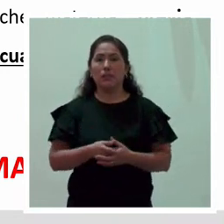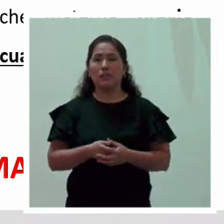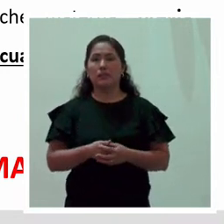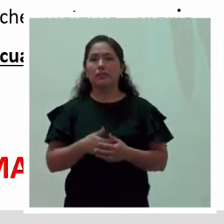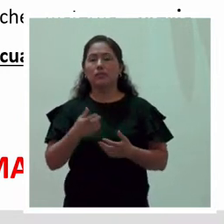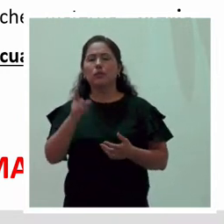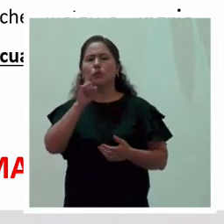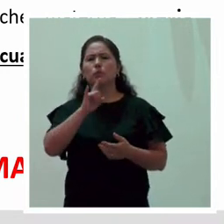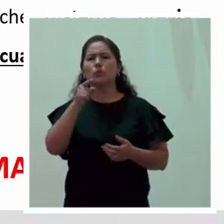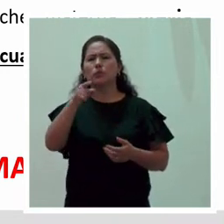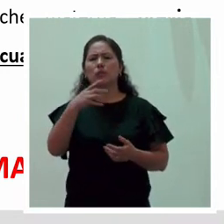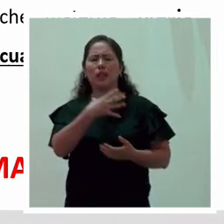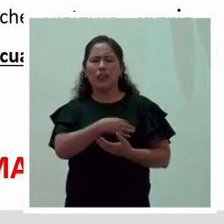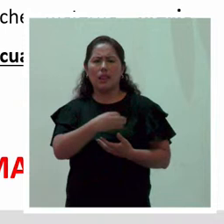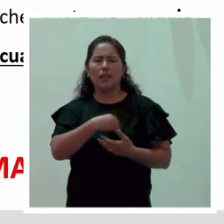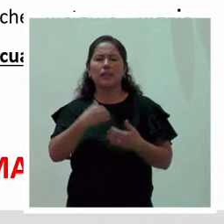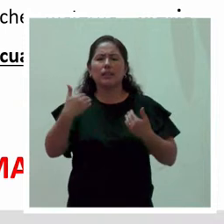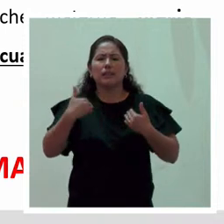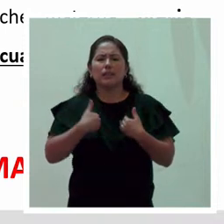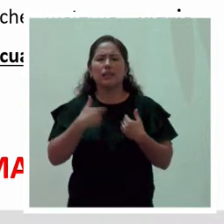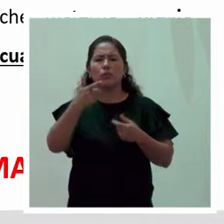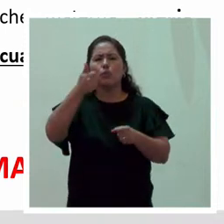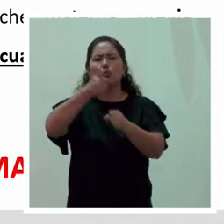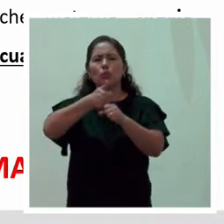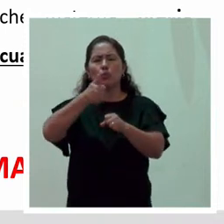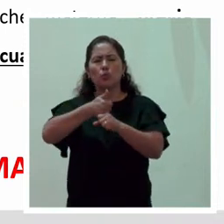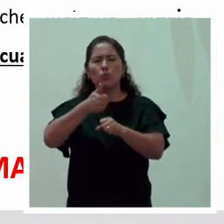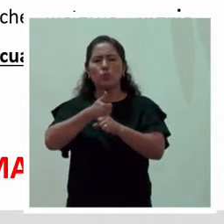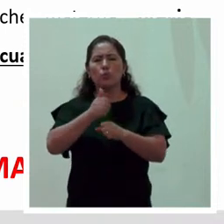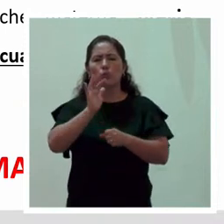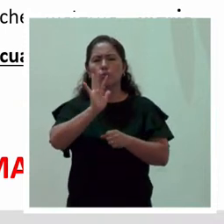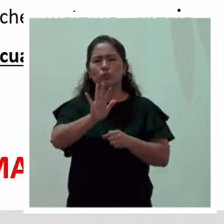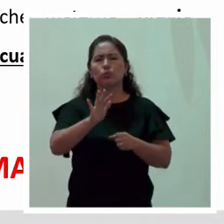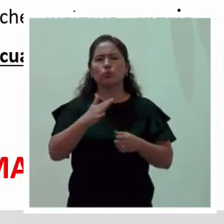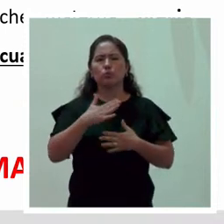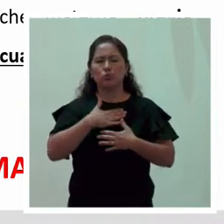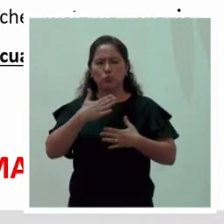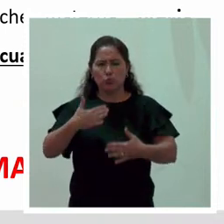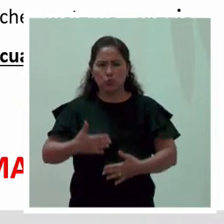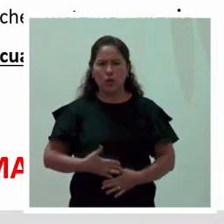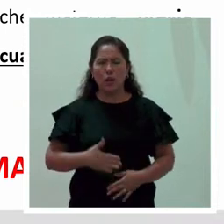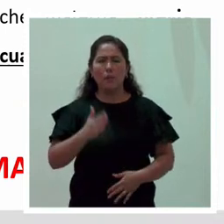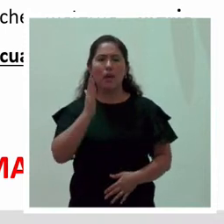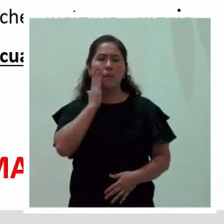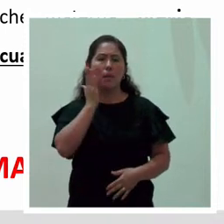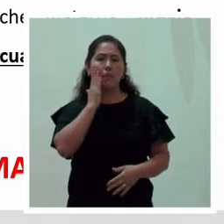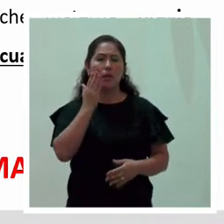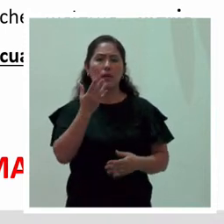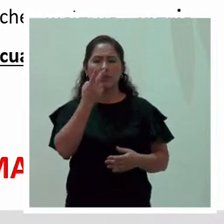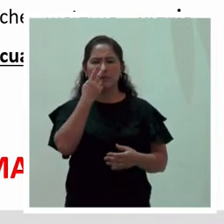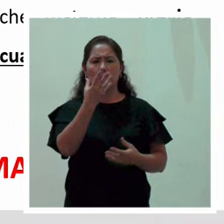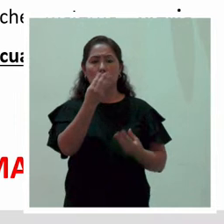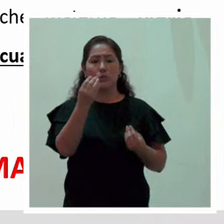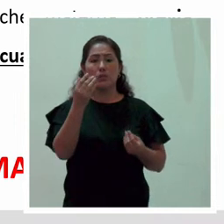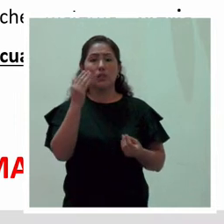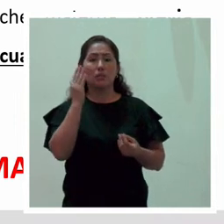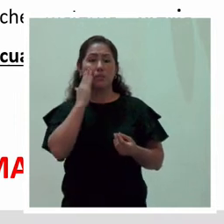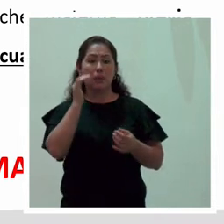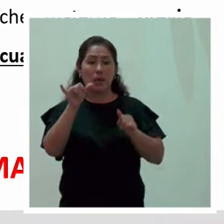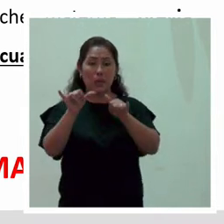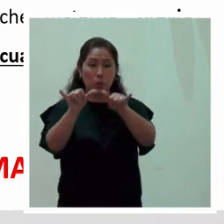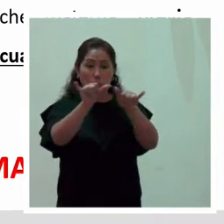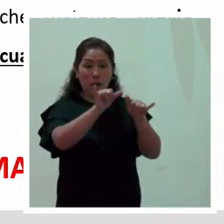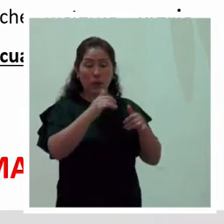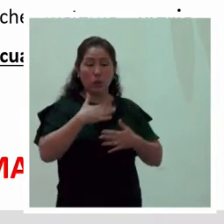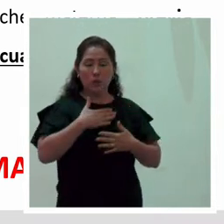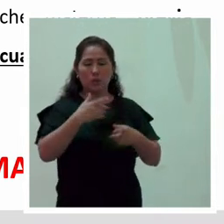tiene mucho que ver con el propio organismo, ¿no? O el cuerpo de la madre. No todas las madres somos iguales. Y el